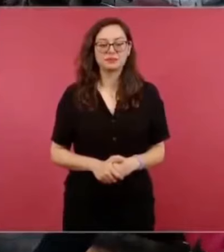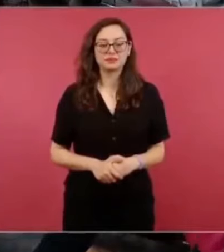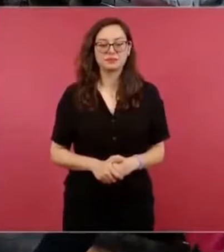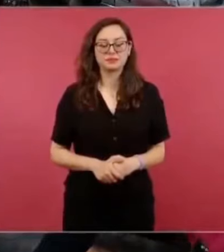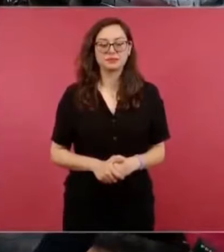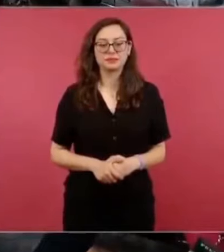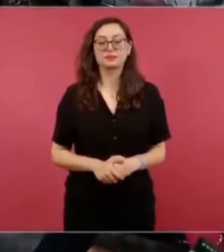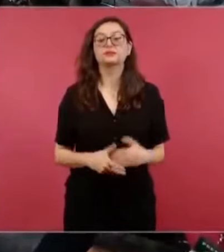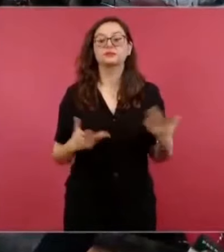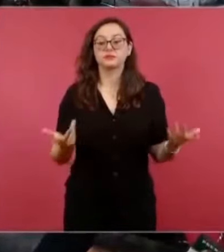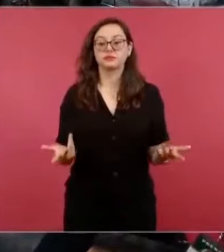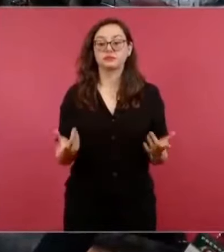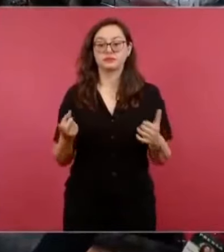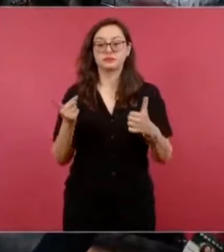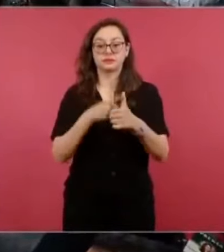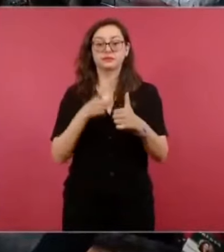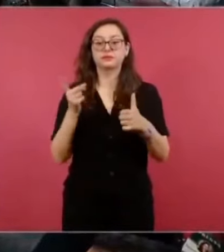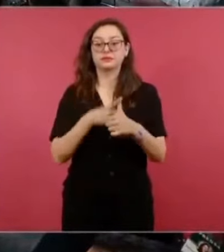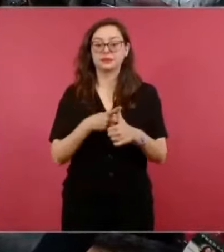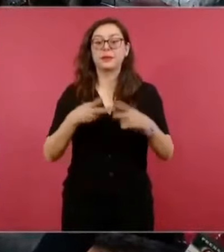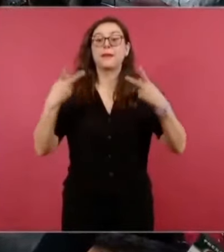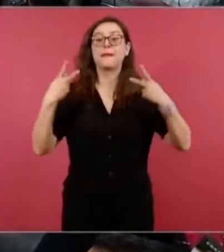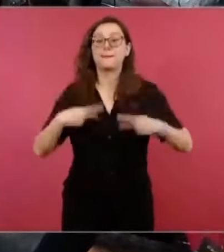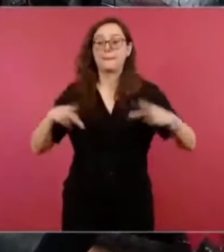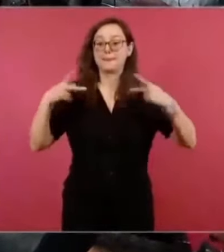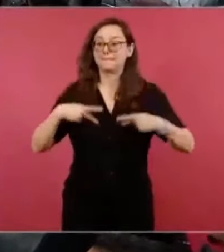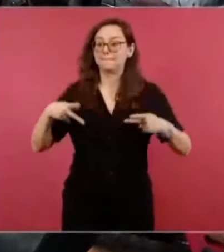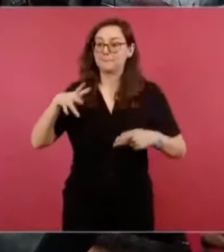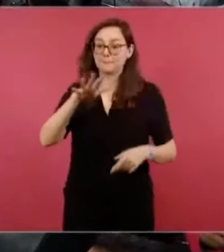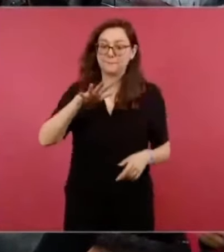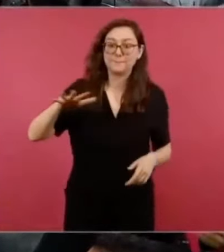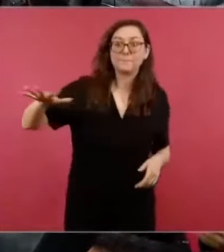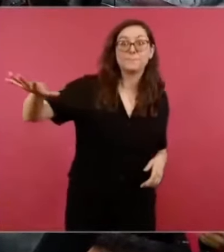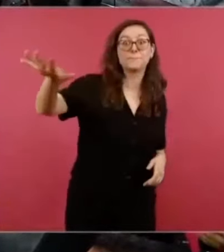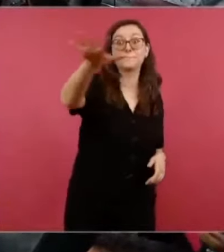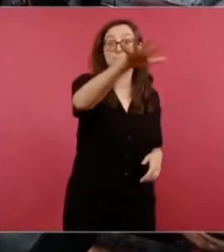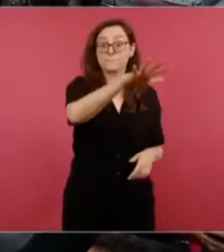Esta es la percepción de la gente…